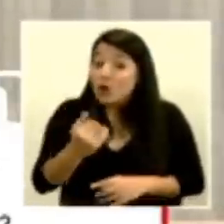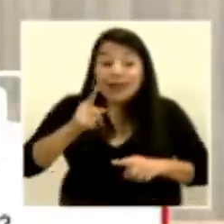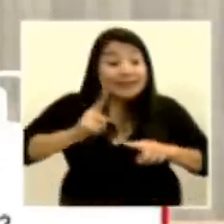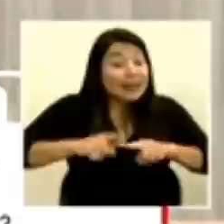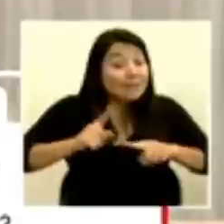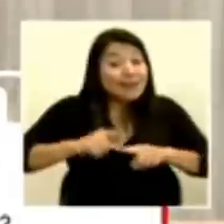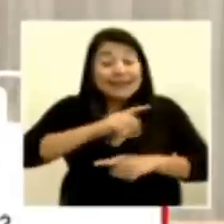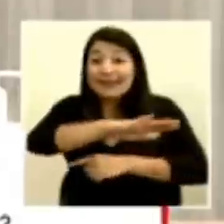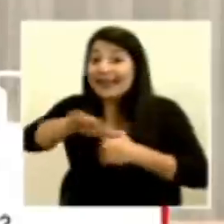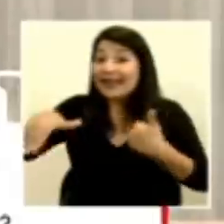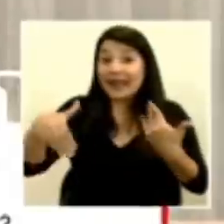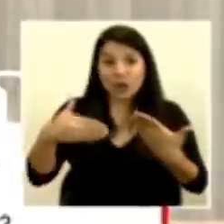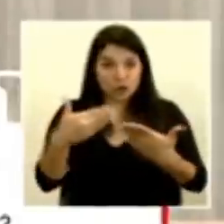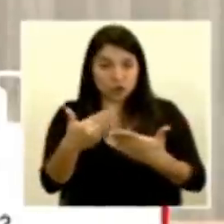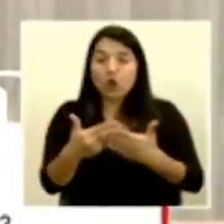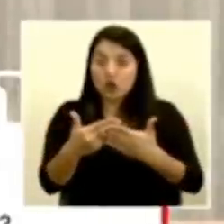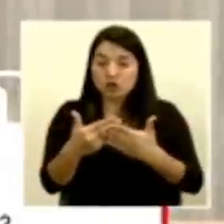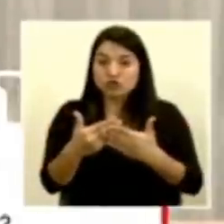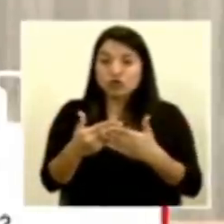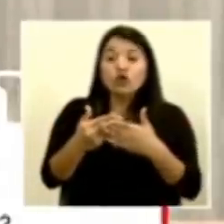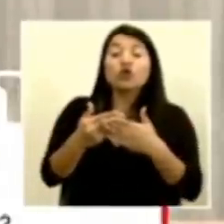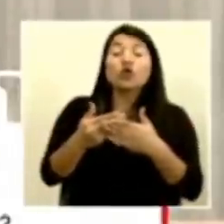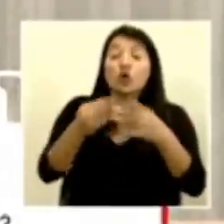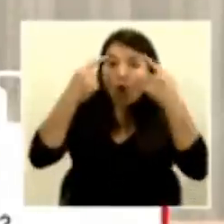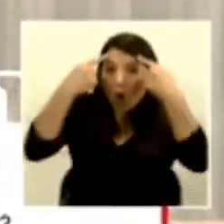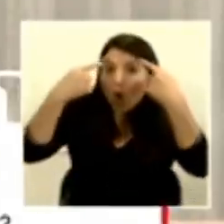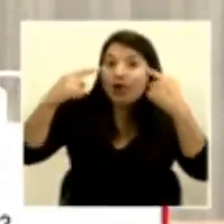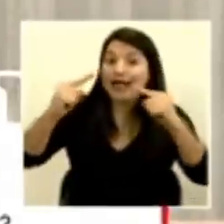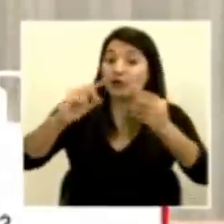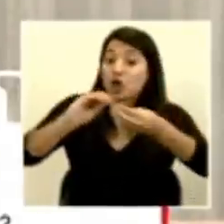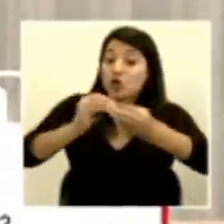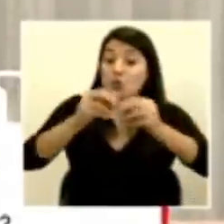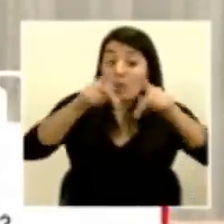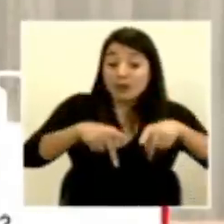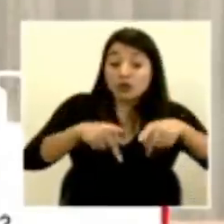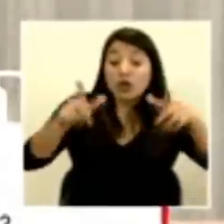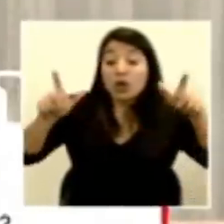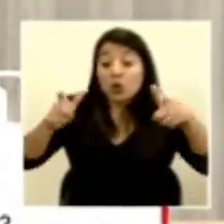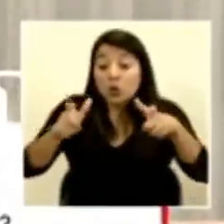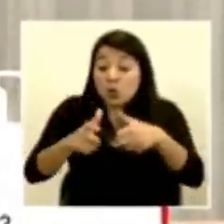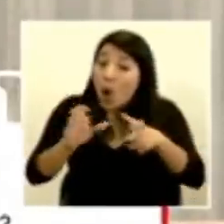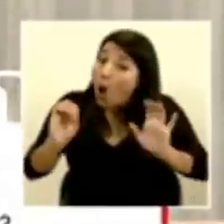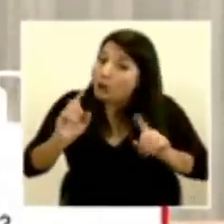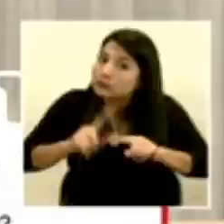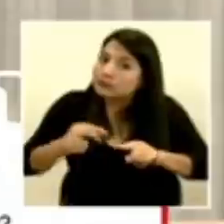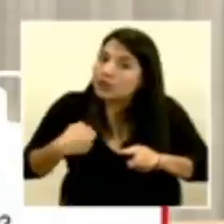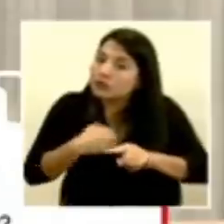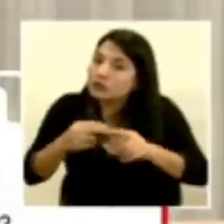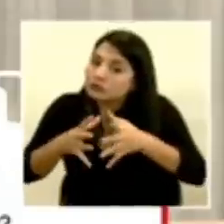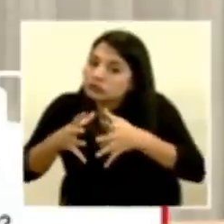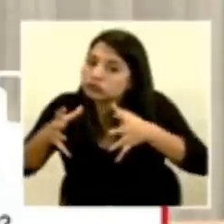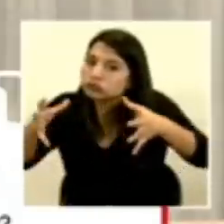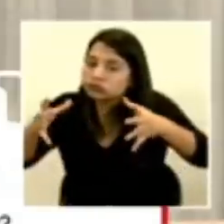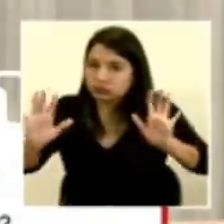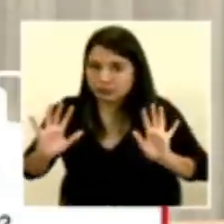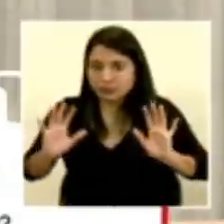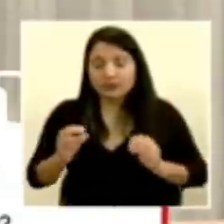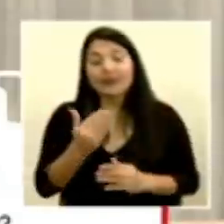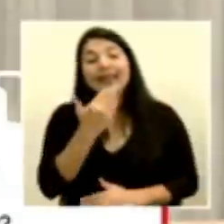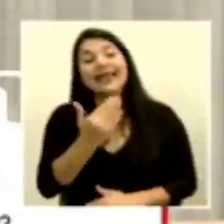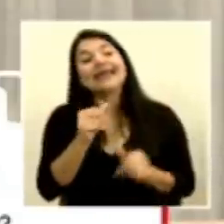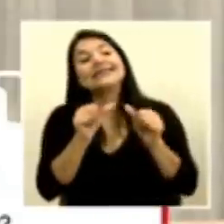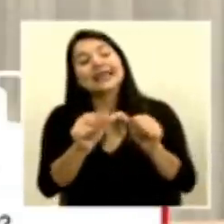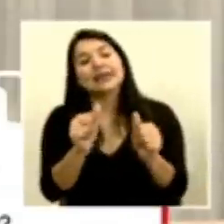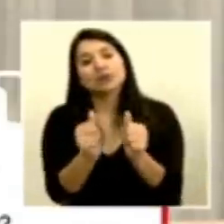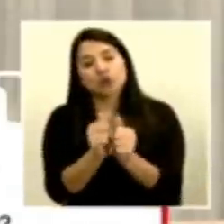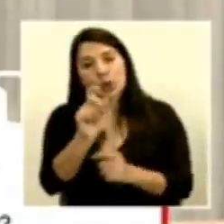y todas haciendo que esa curva o baje o suba. Muchas gracias. Continuamos con las consultas. La